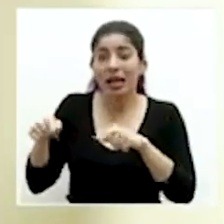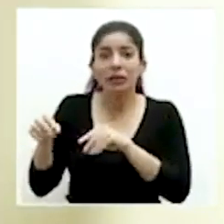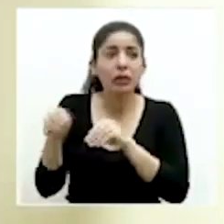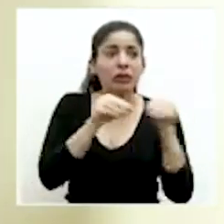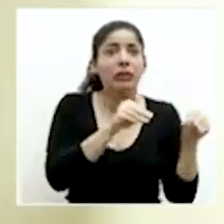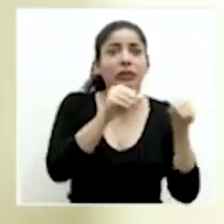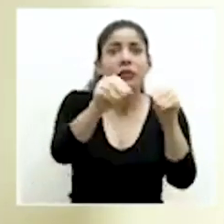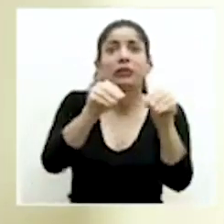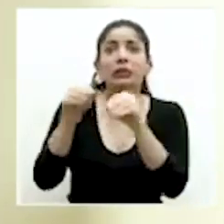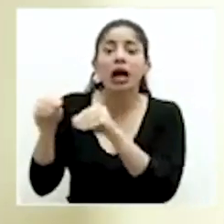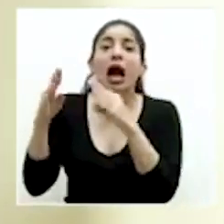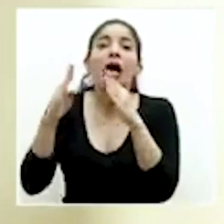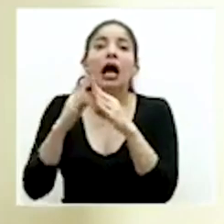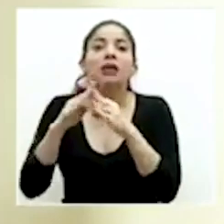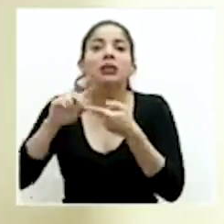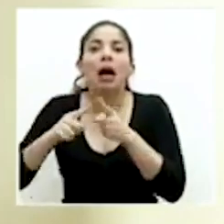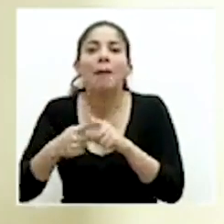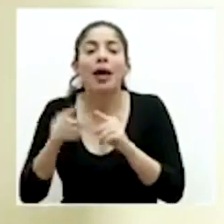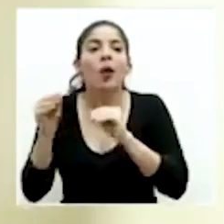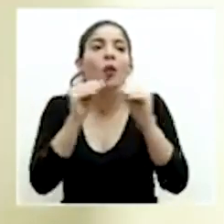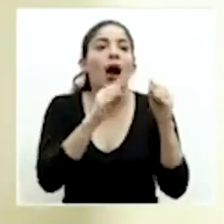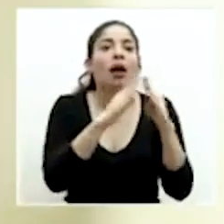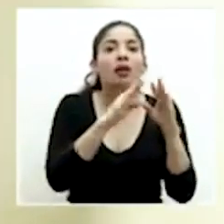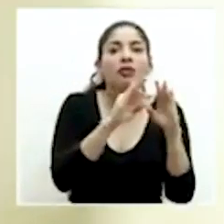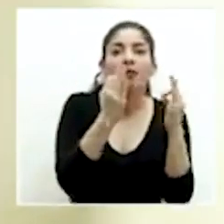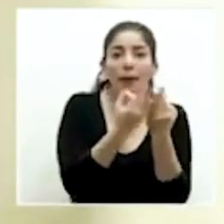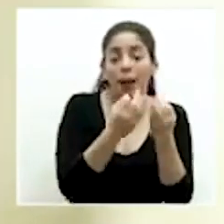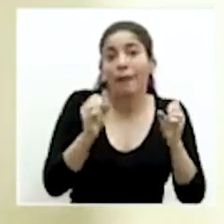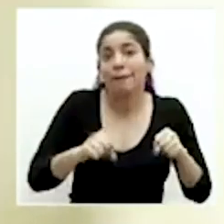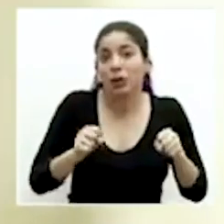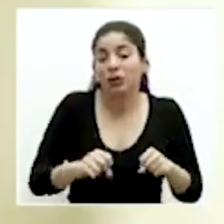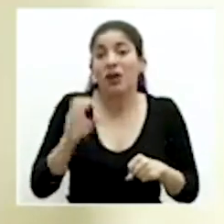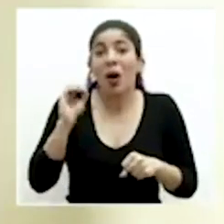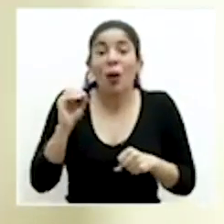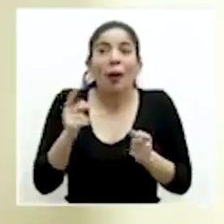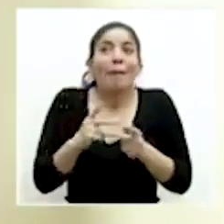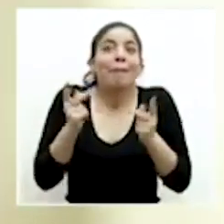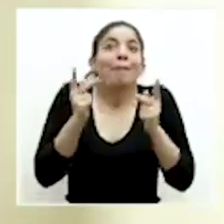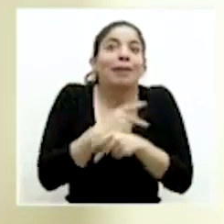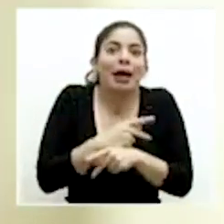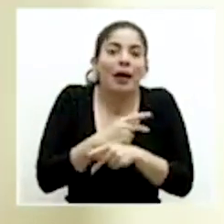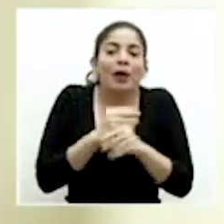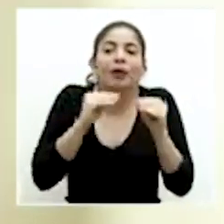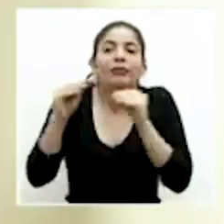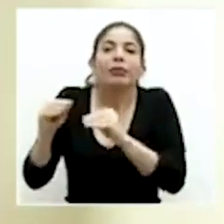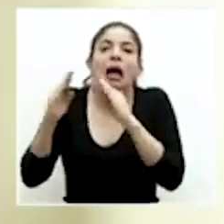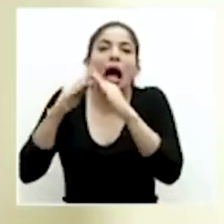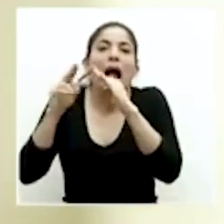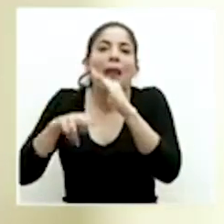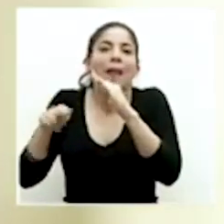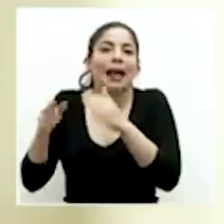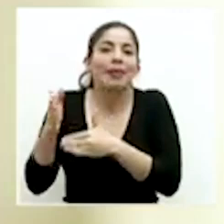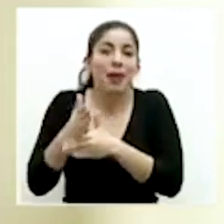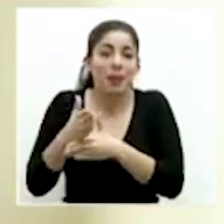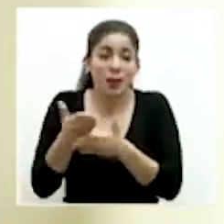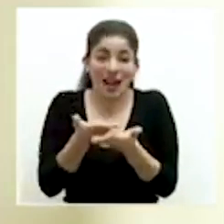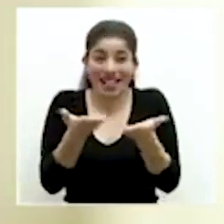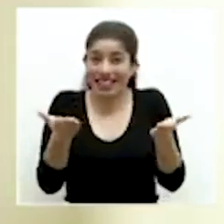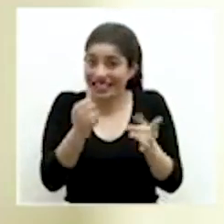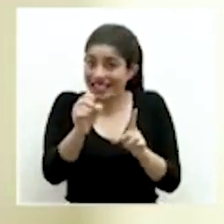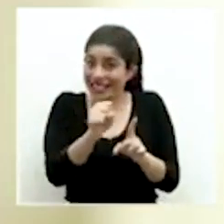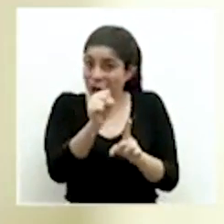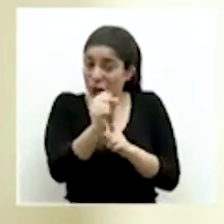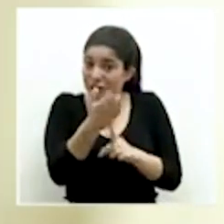reubicarlas en casas de amigos, en casas de familiares o, en el peor de los casos, en albergues temporales. Ese escenario,